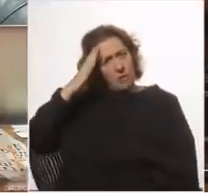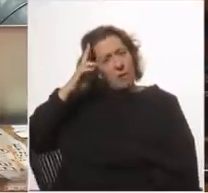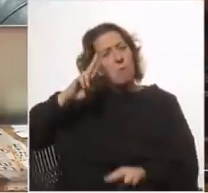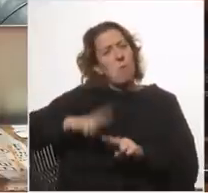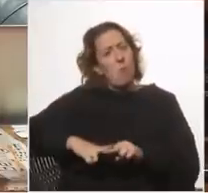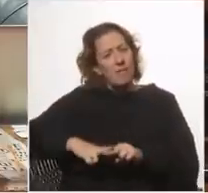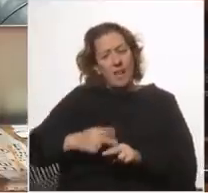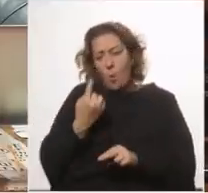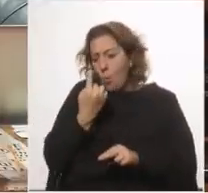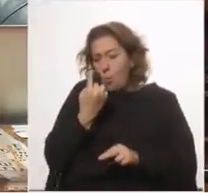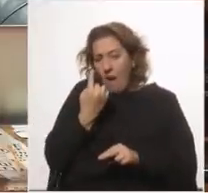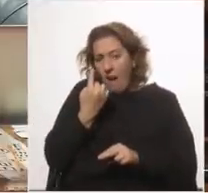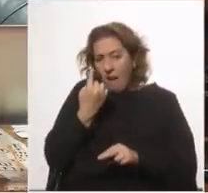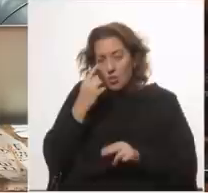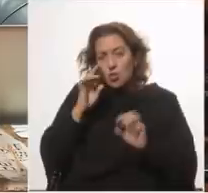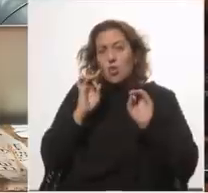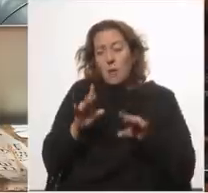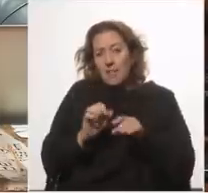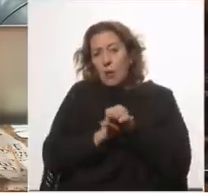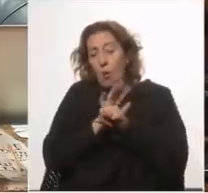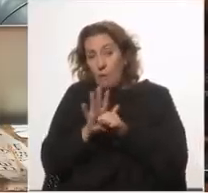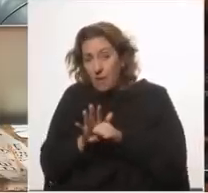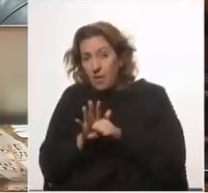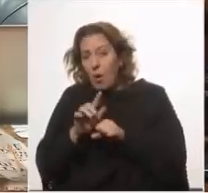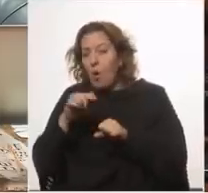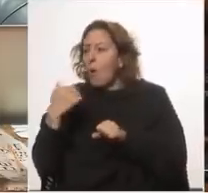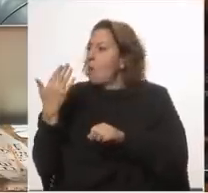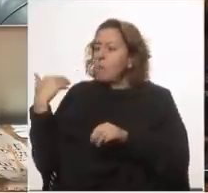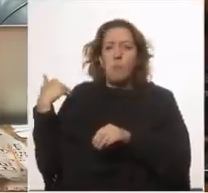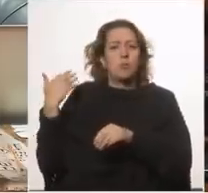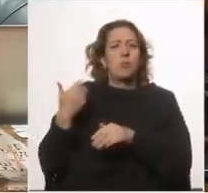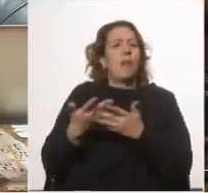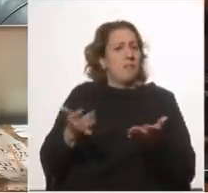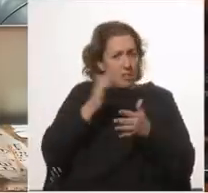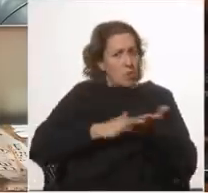tuvo tanto peso en el total como tiene el COVID ahora? ¿en algún momento pasó esto?